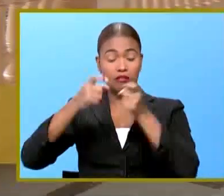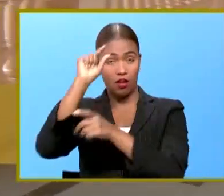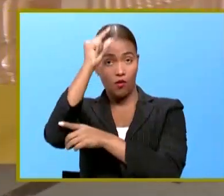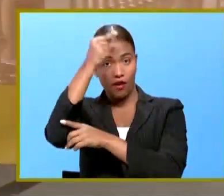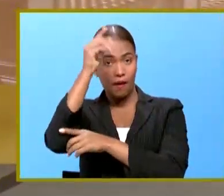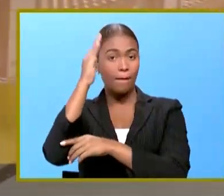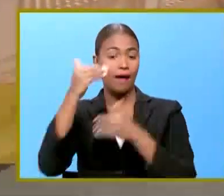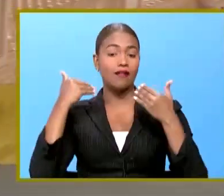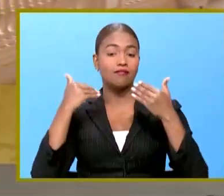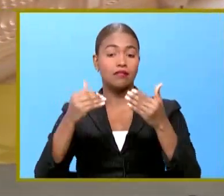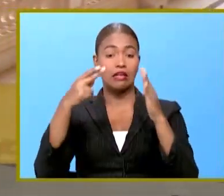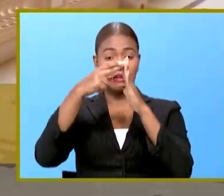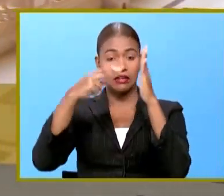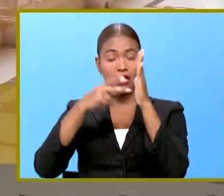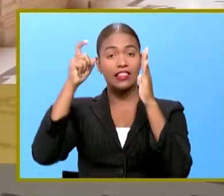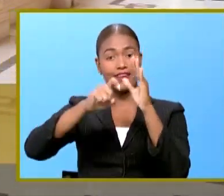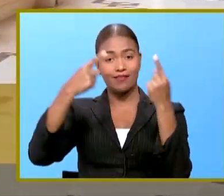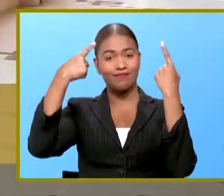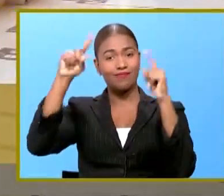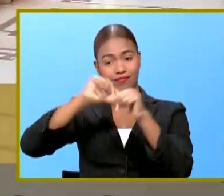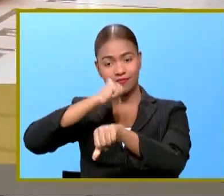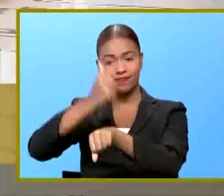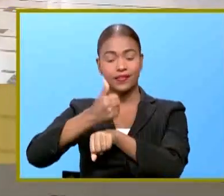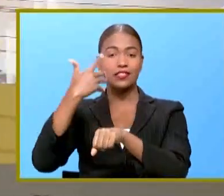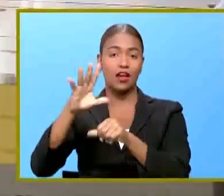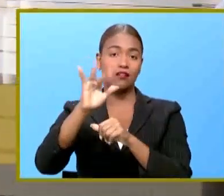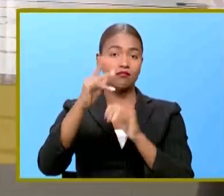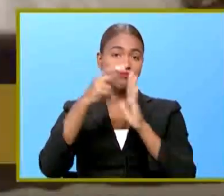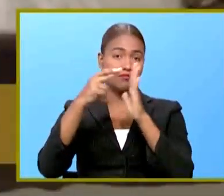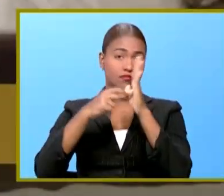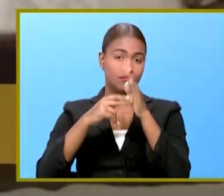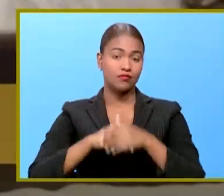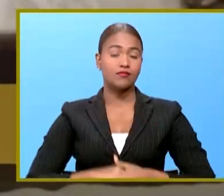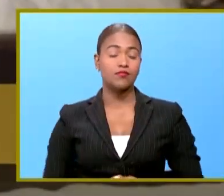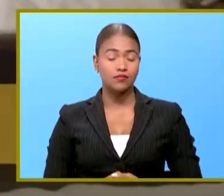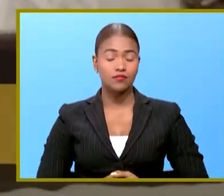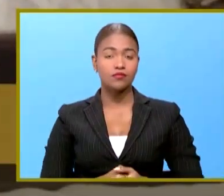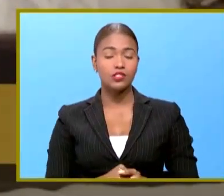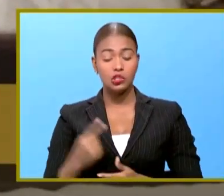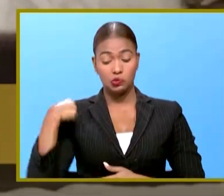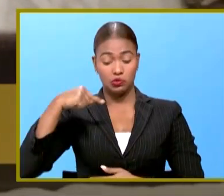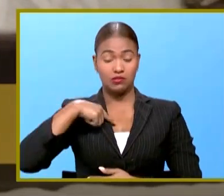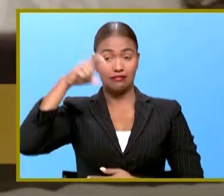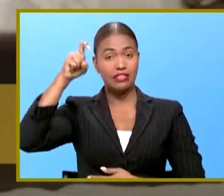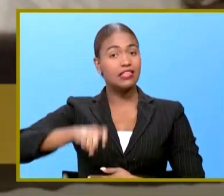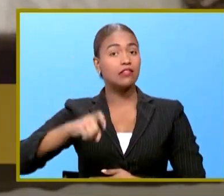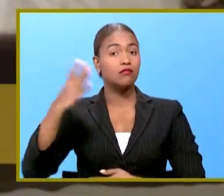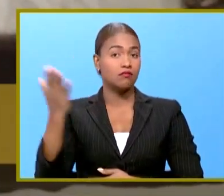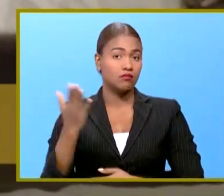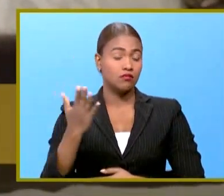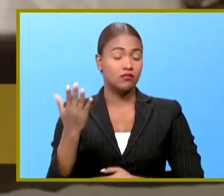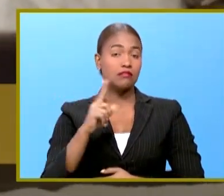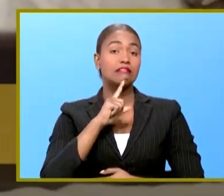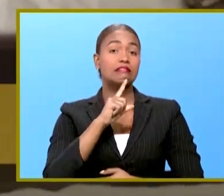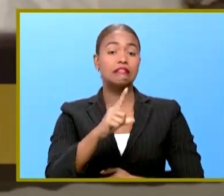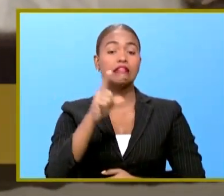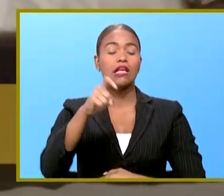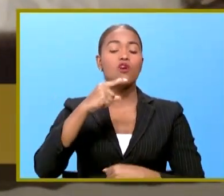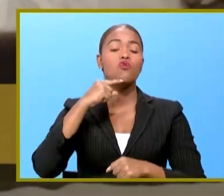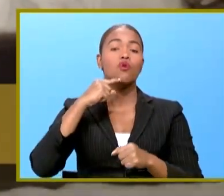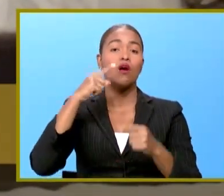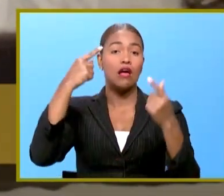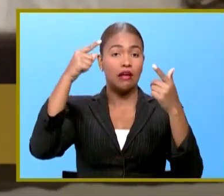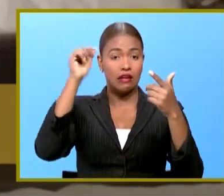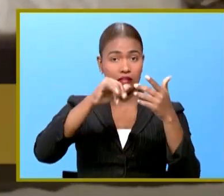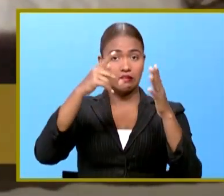hará cumplir con lo establecido en la normativa. Y nuestro deber es cumplir